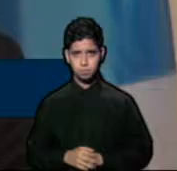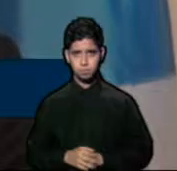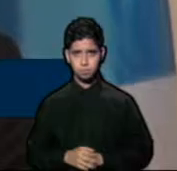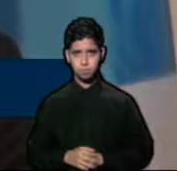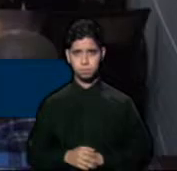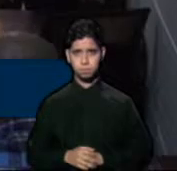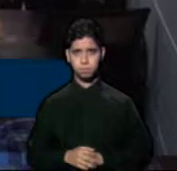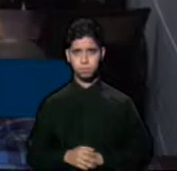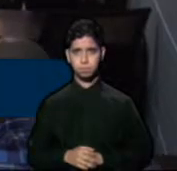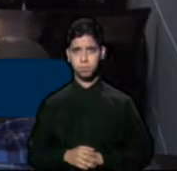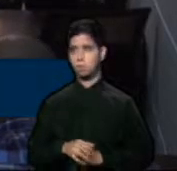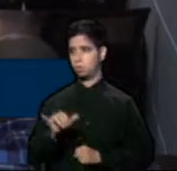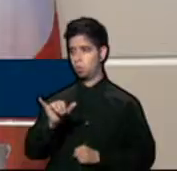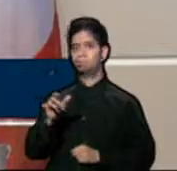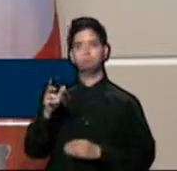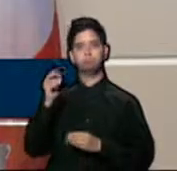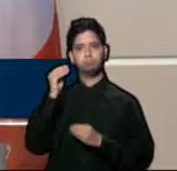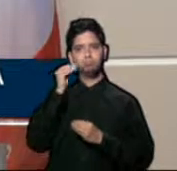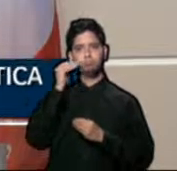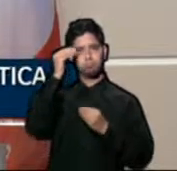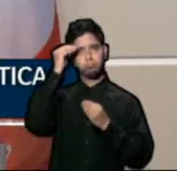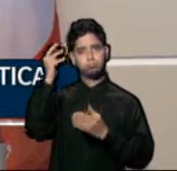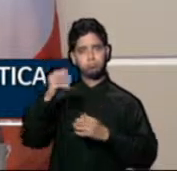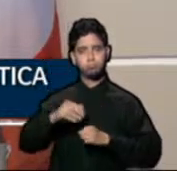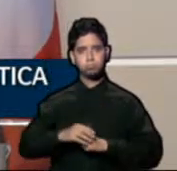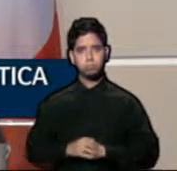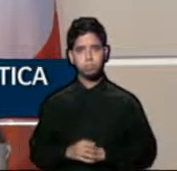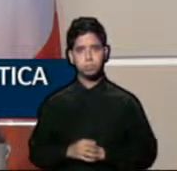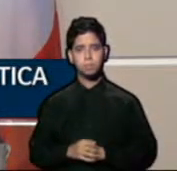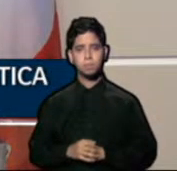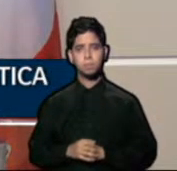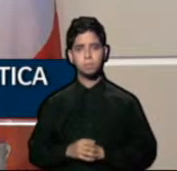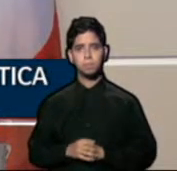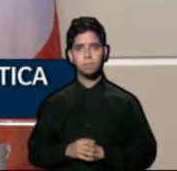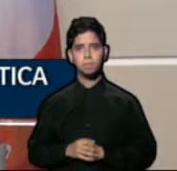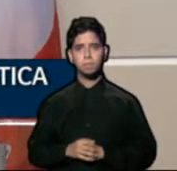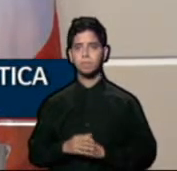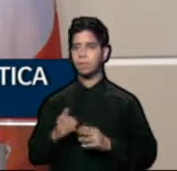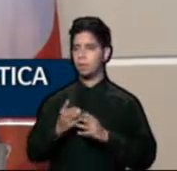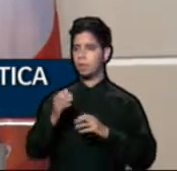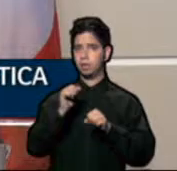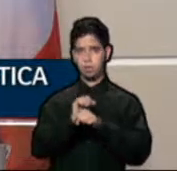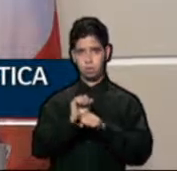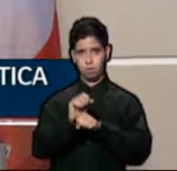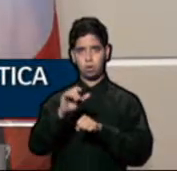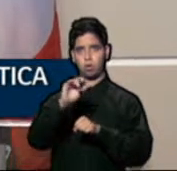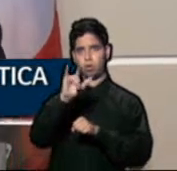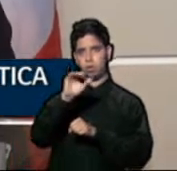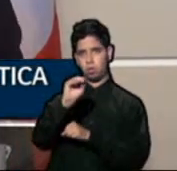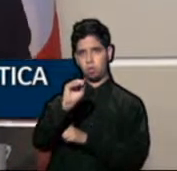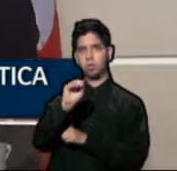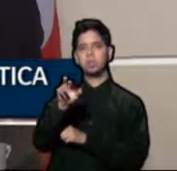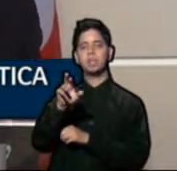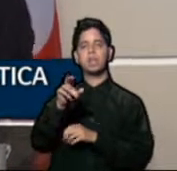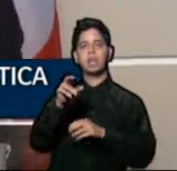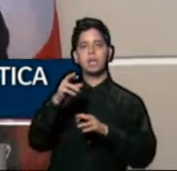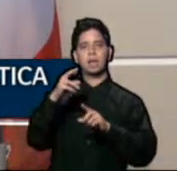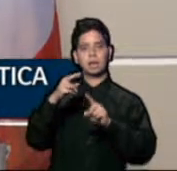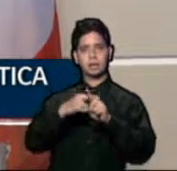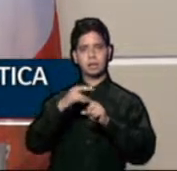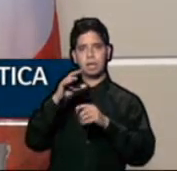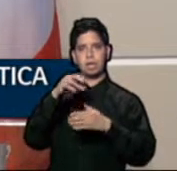del Comité de Recursos Naturales. Es el estímulo al trabajo a través del Código de Rentas Internas Federal, el famoso